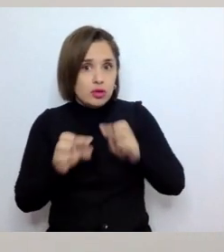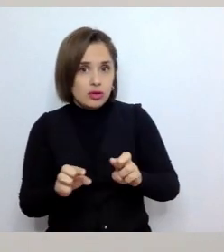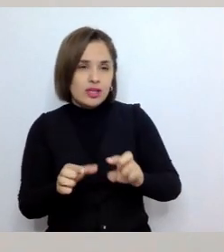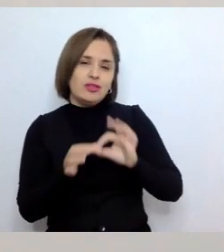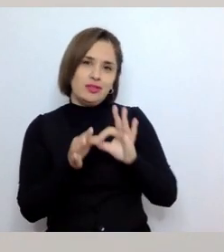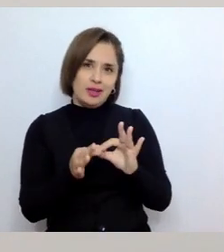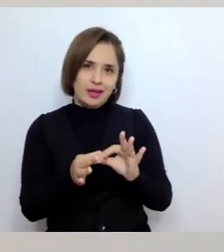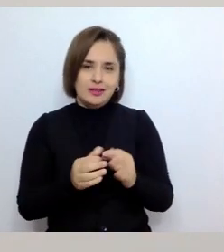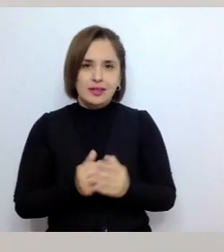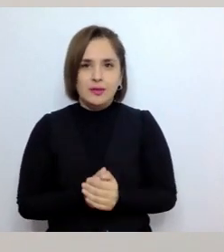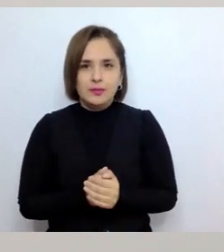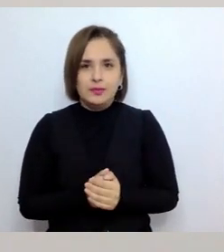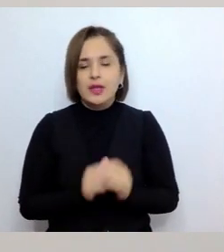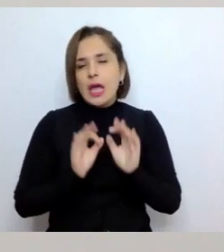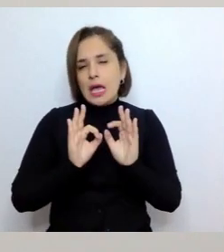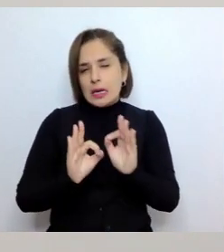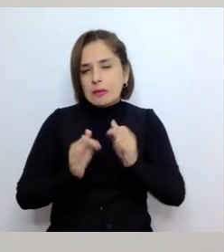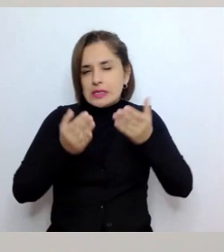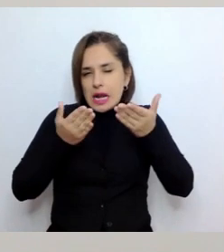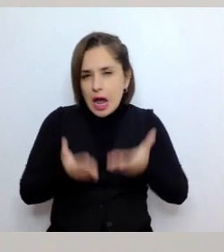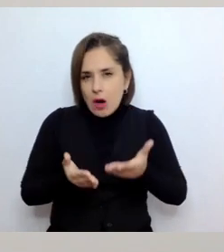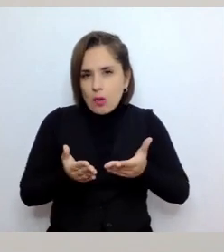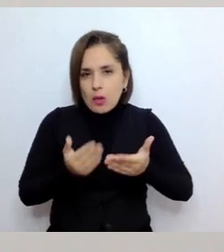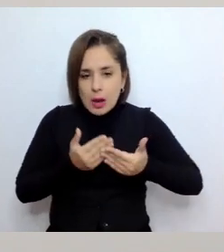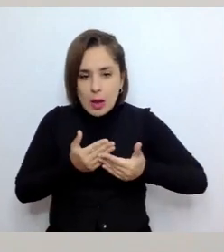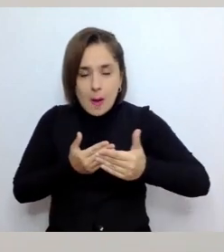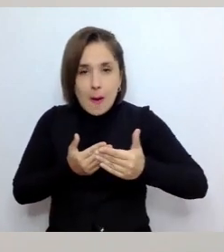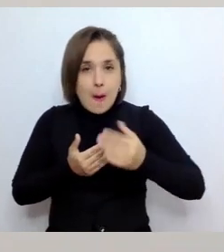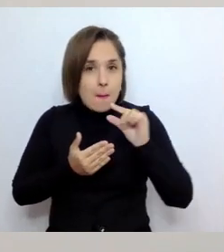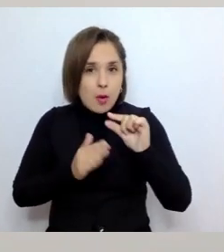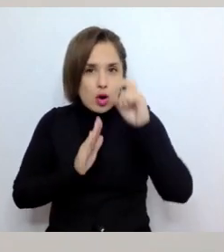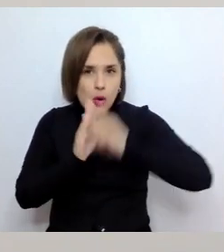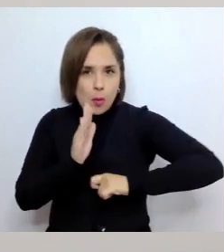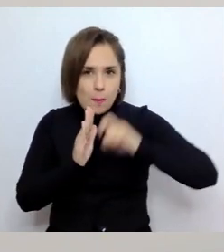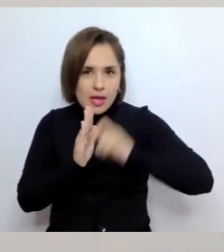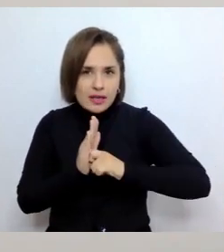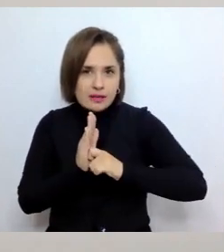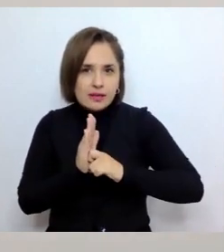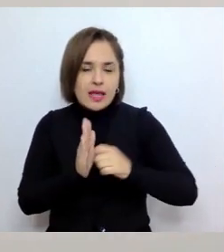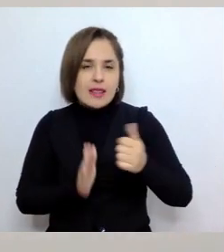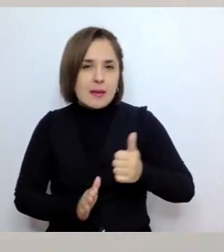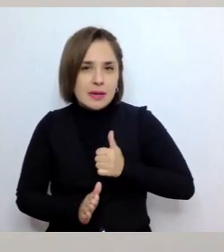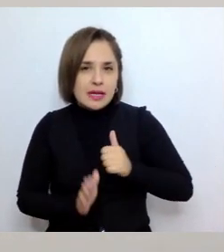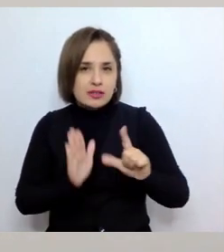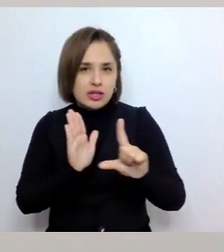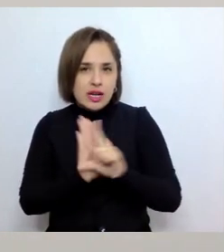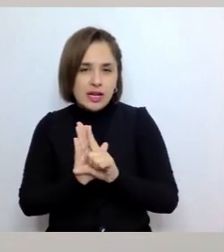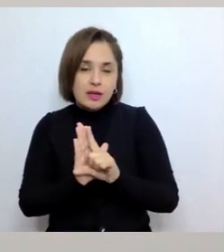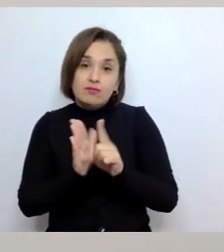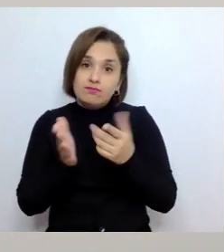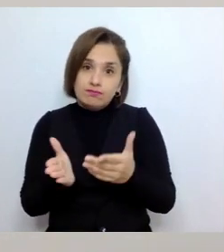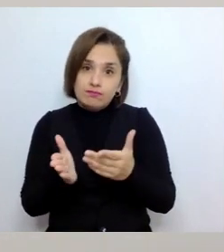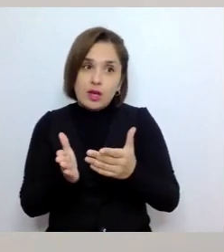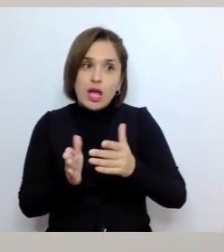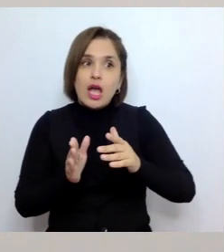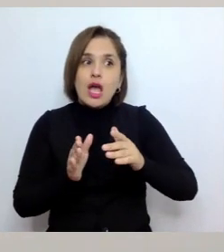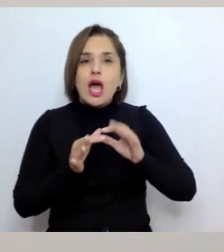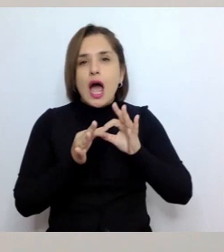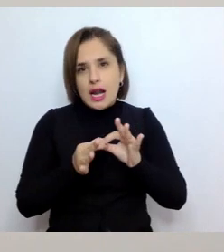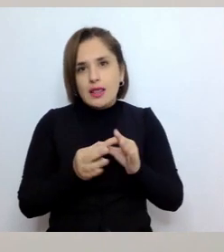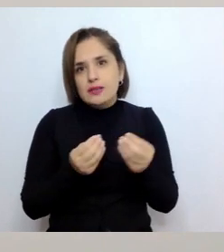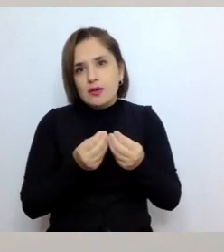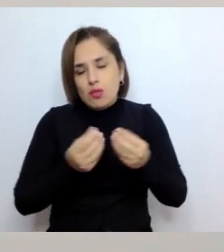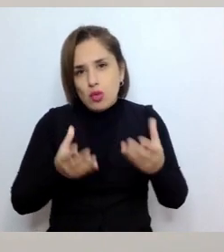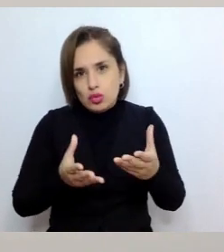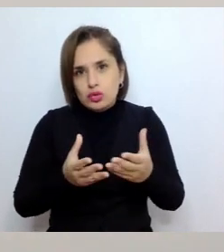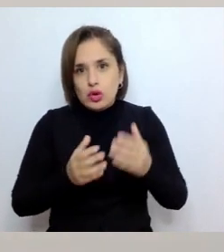que súper agradecidas con la iniciativa, sobre todo ahora que llevamos poquitos meses por así decirlo, de la puesta en práctica de la ley, entonces